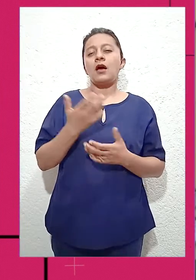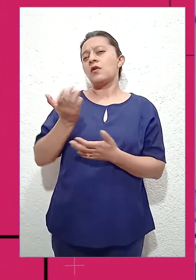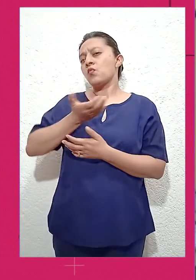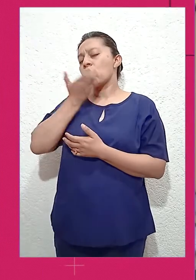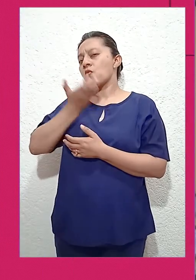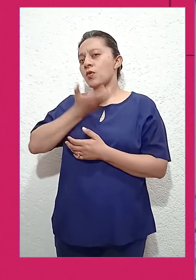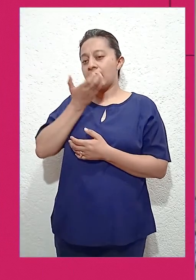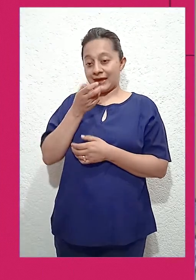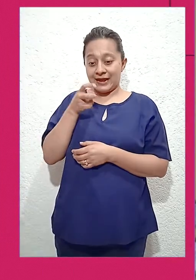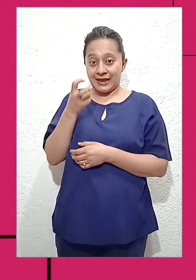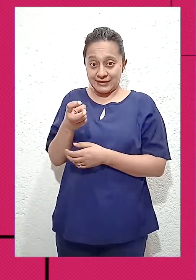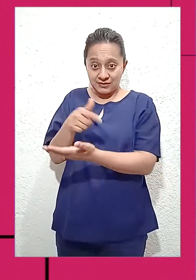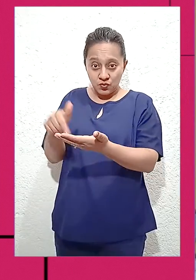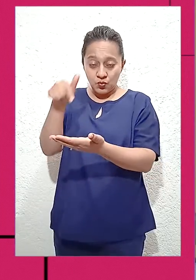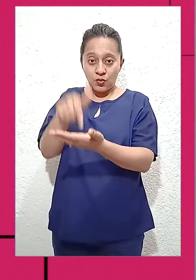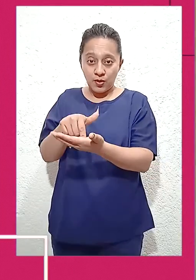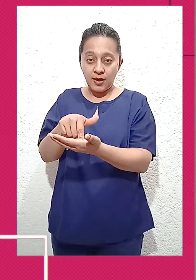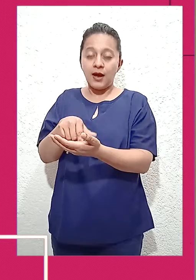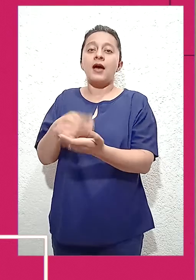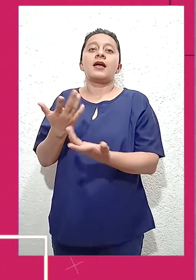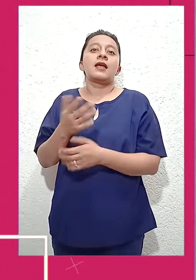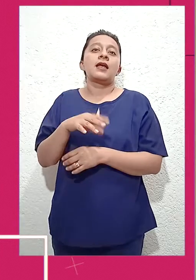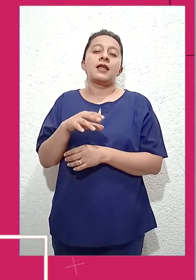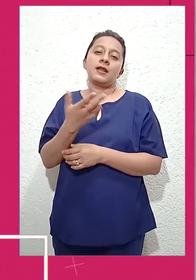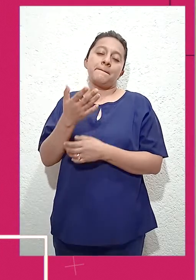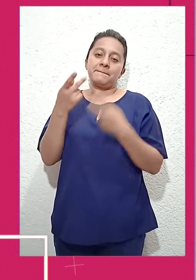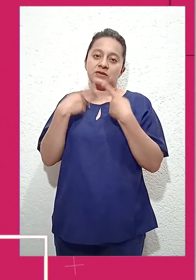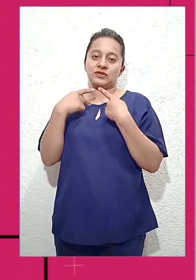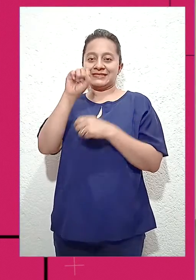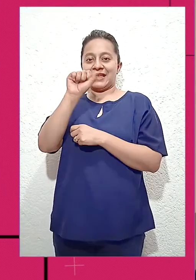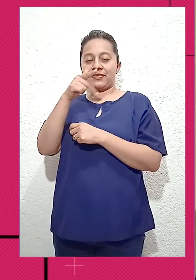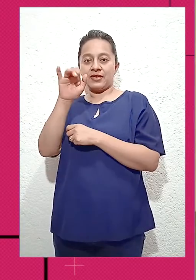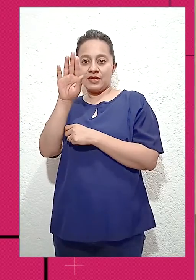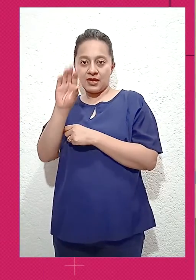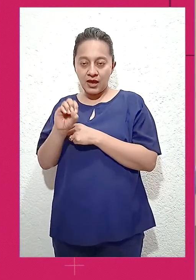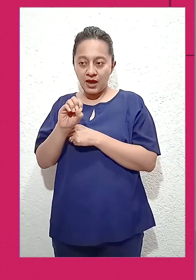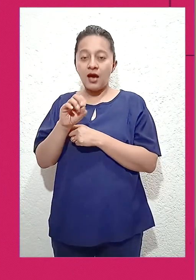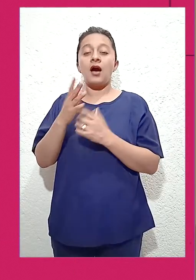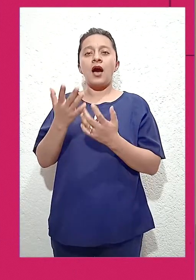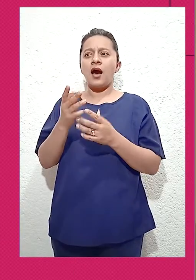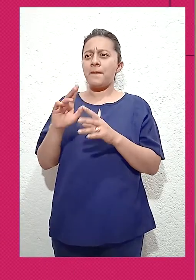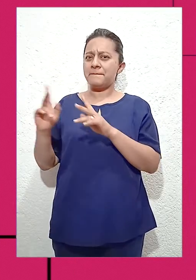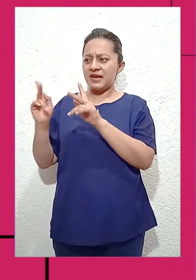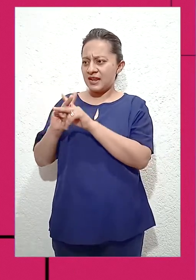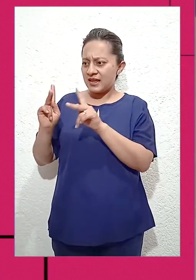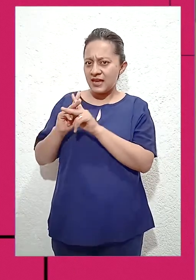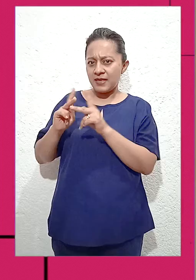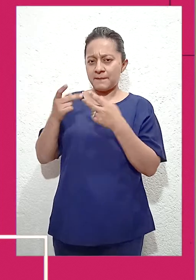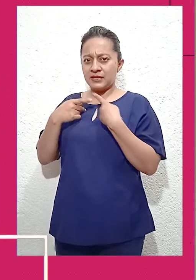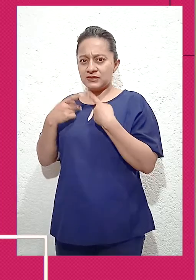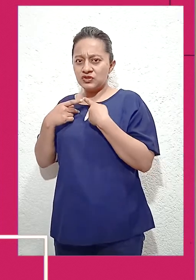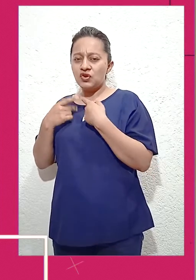apareció el apóstol Santiago, lo que habría dado fin al pleito entre conquistadores y habitantes de los pueblos originarios. Al ver